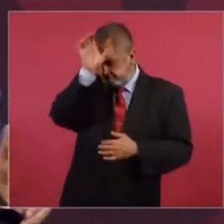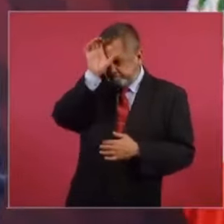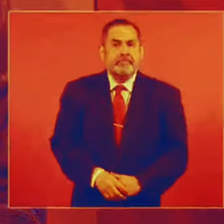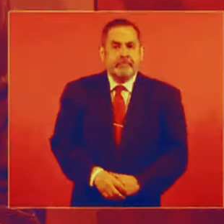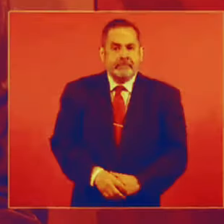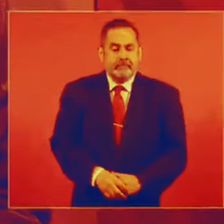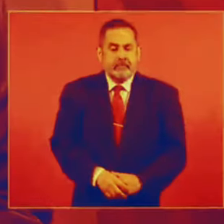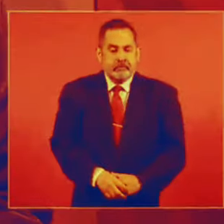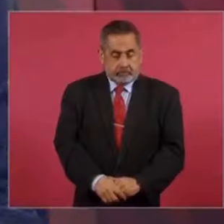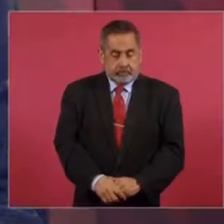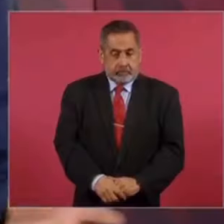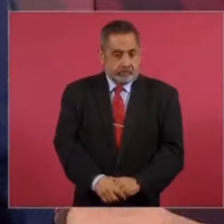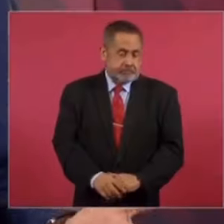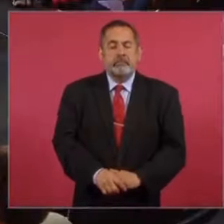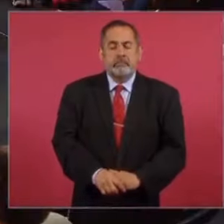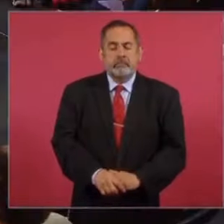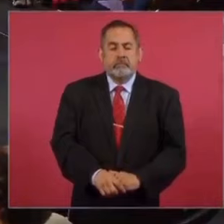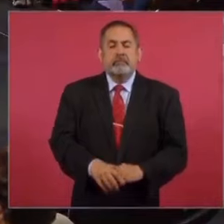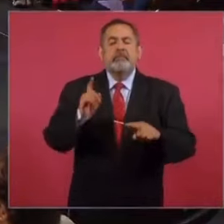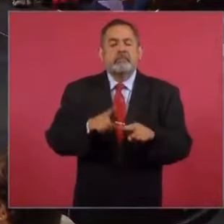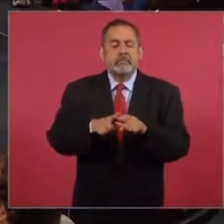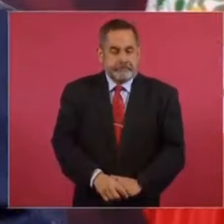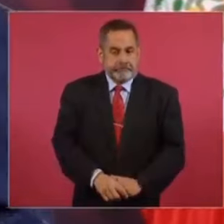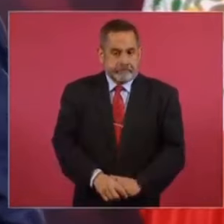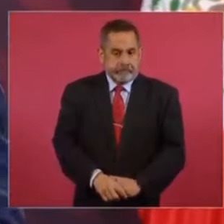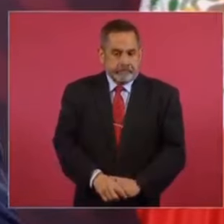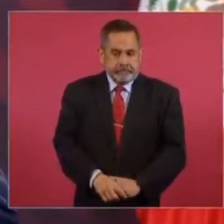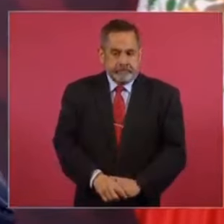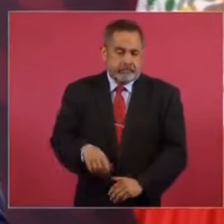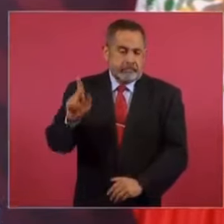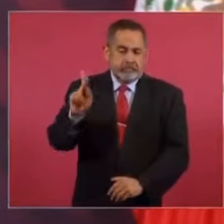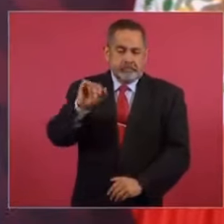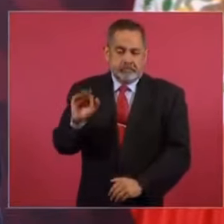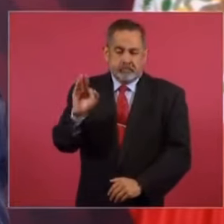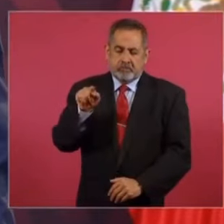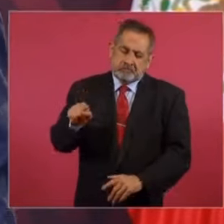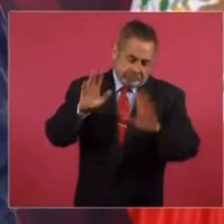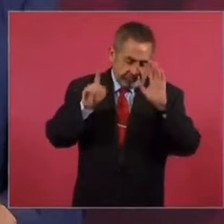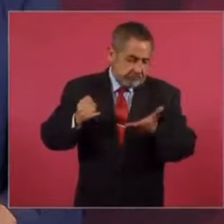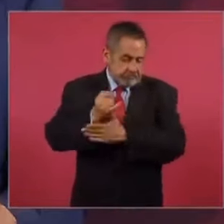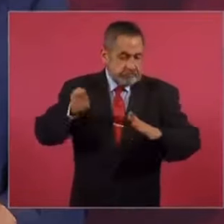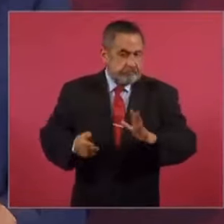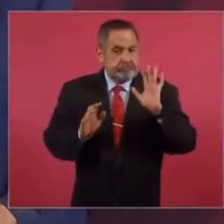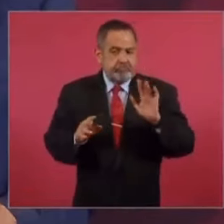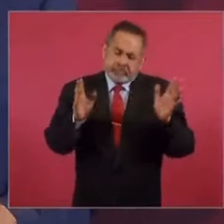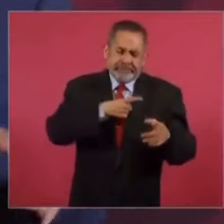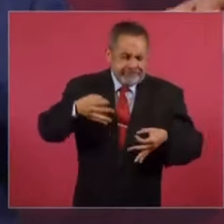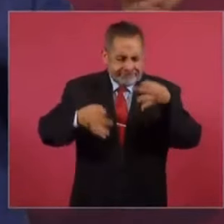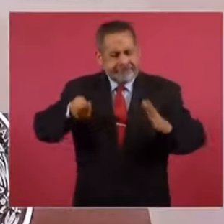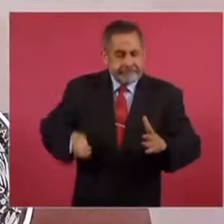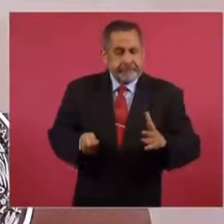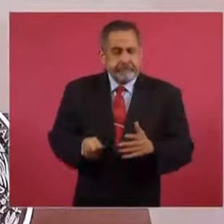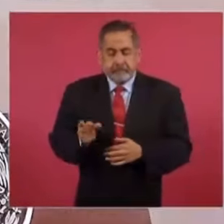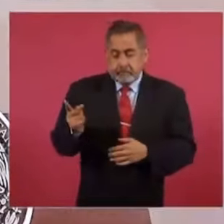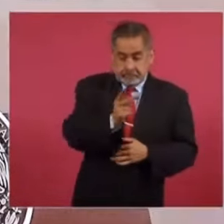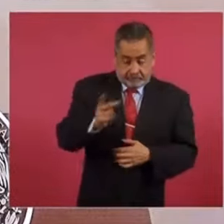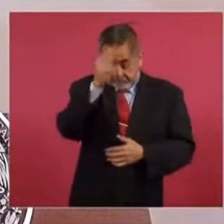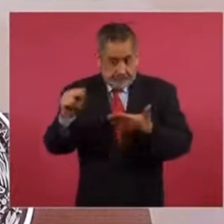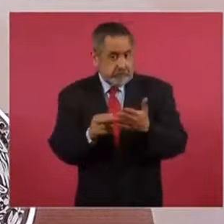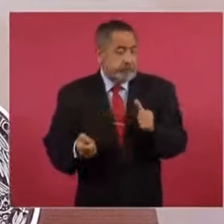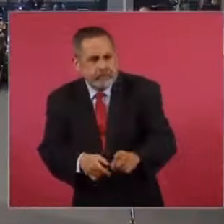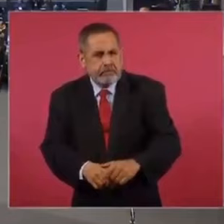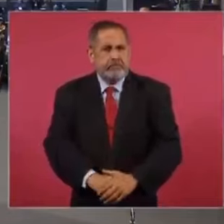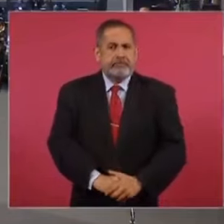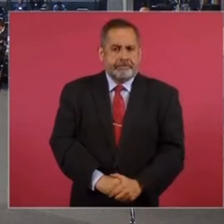conciencia tranquila. Y no quiso. Entonces, ¿quién va a resolver ahora? Pues el Poder Judicial. De todas maneras, tenía que resolver el Poder Judicial. Porque si se llegaba al acuerdo, lo tenía que